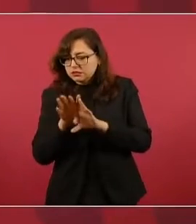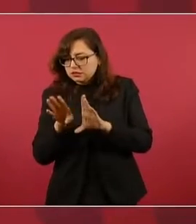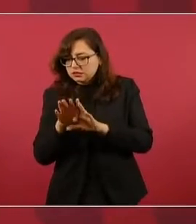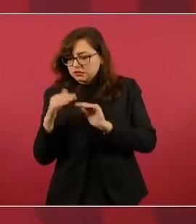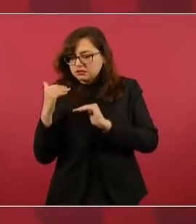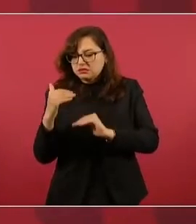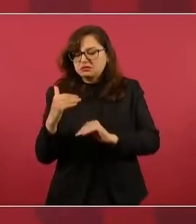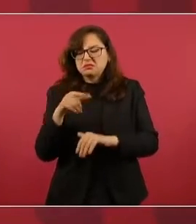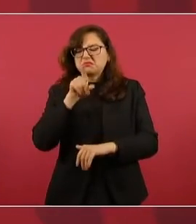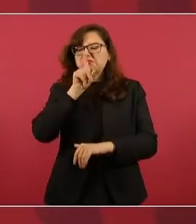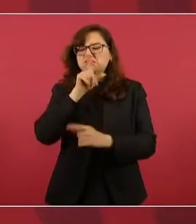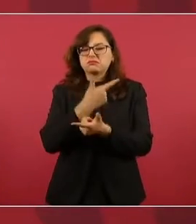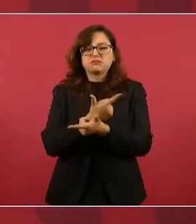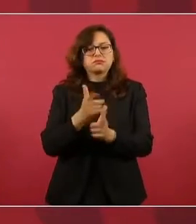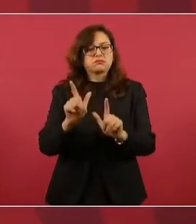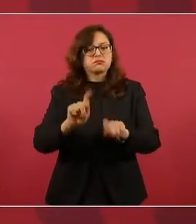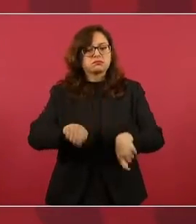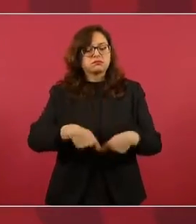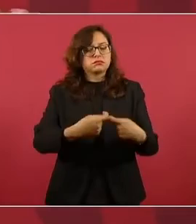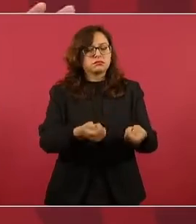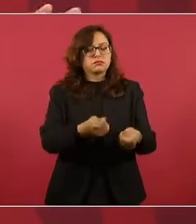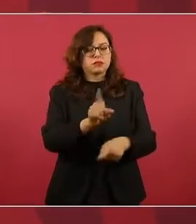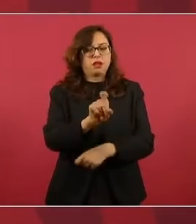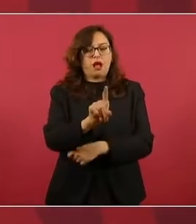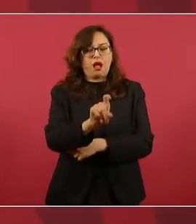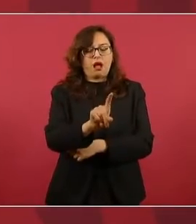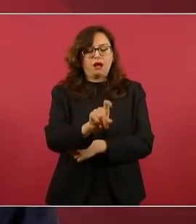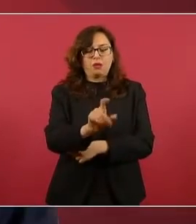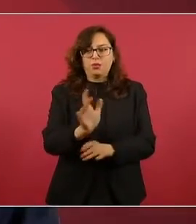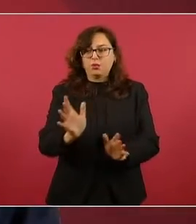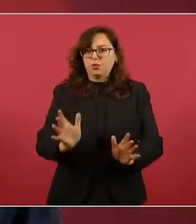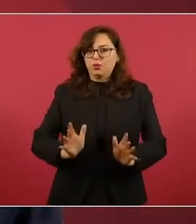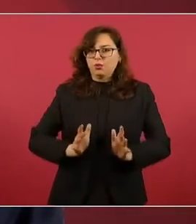de ninguna índole.